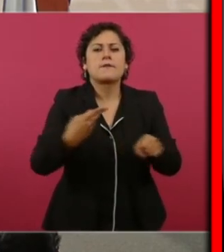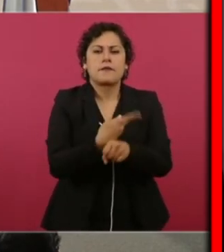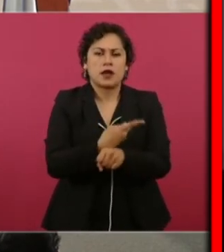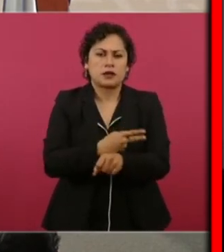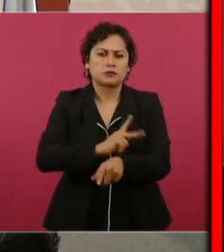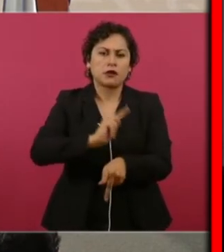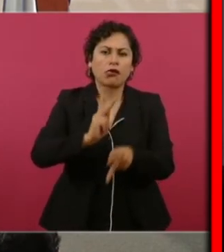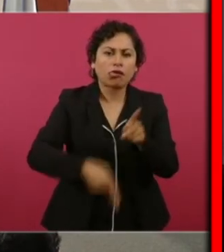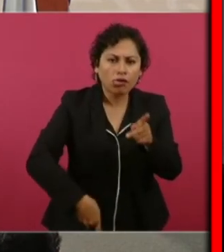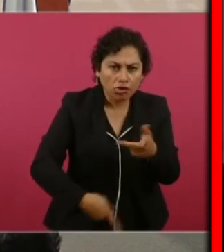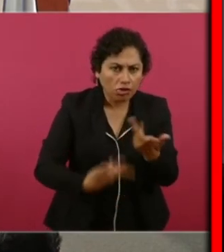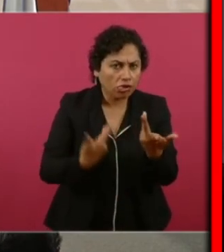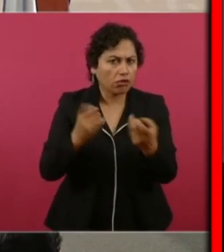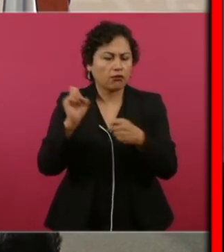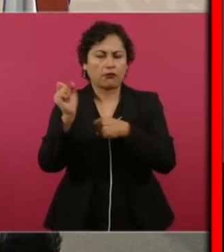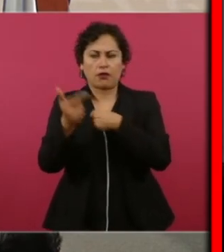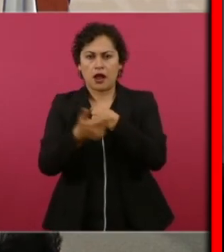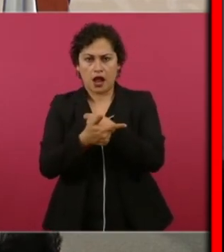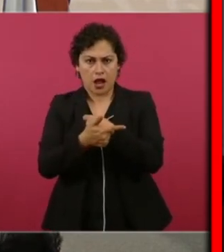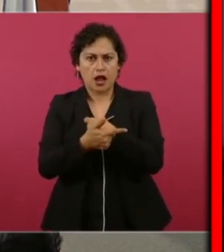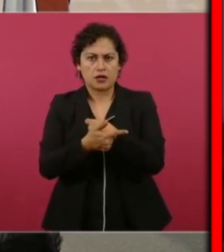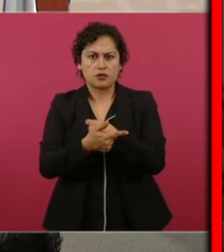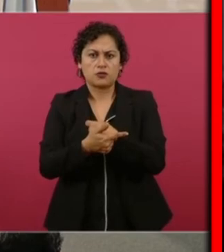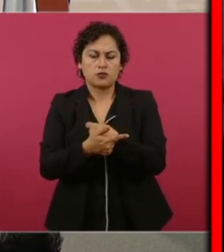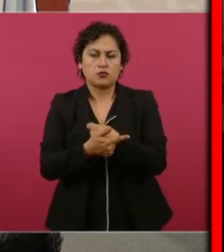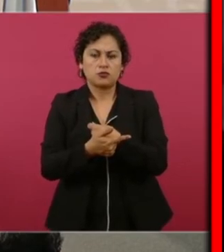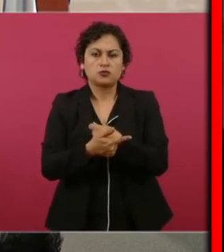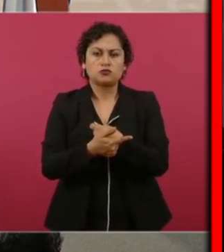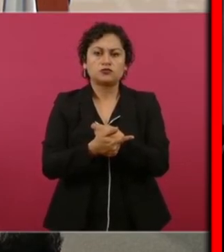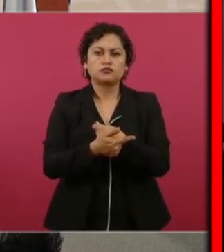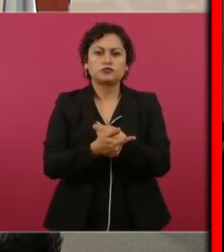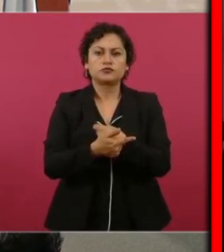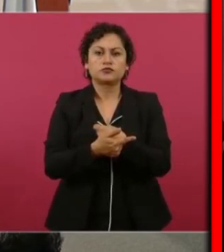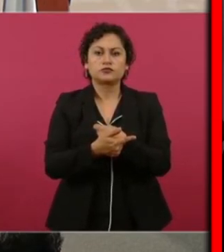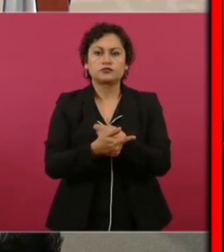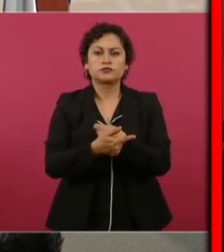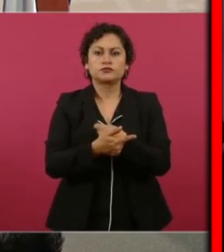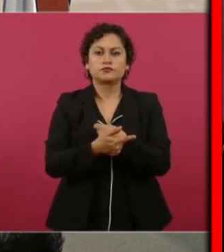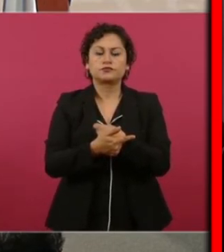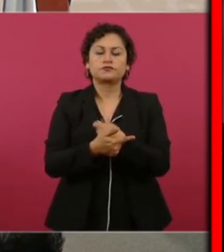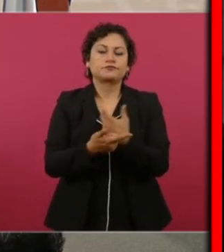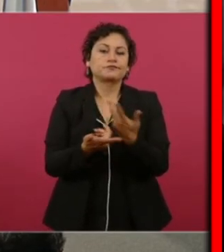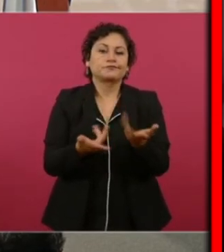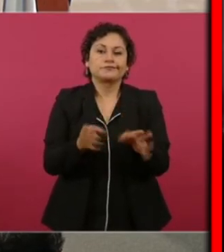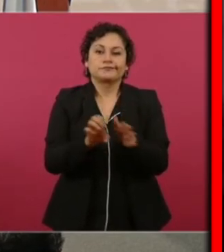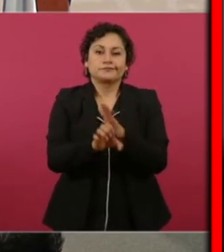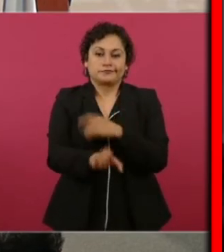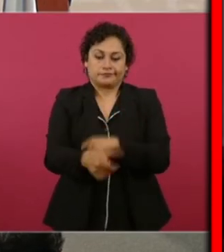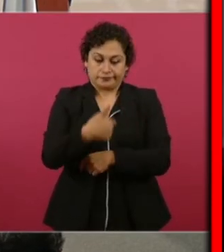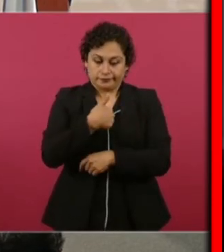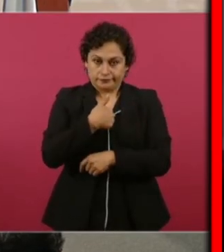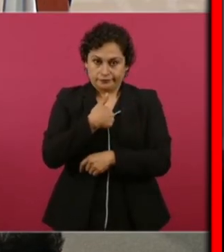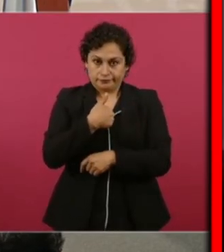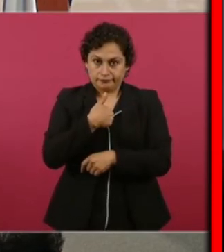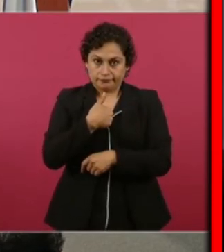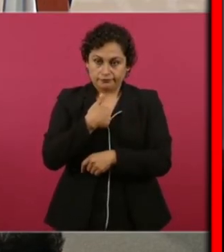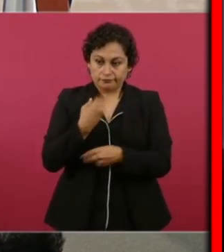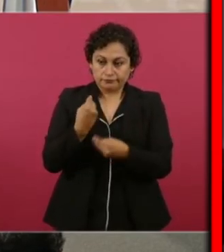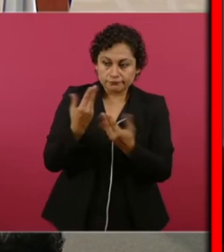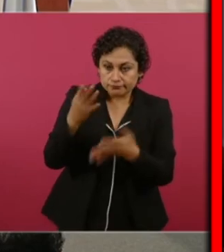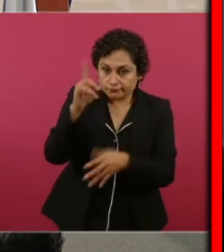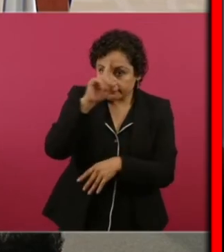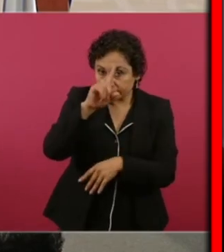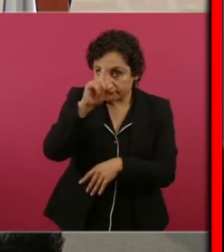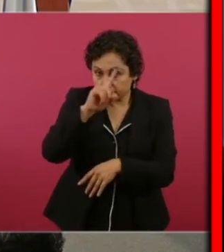pendiente o qué puedo yo recomendar